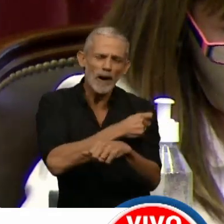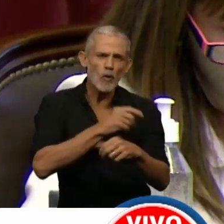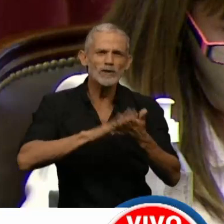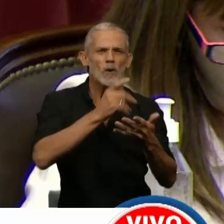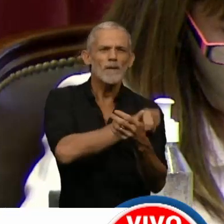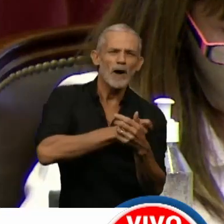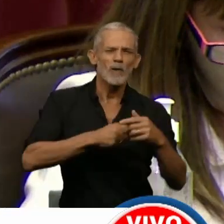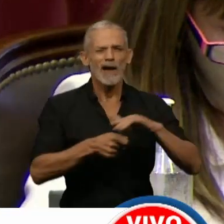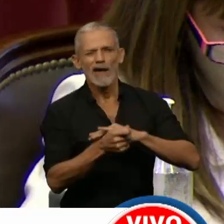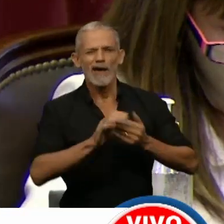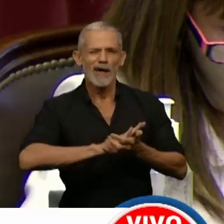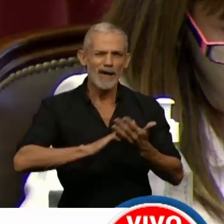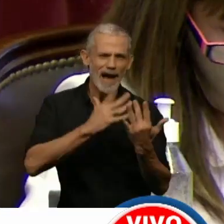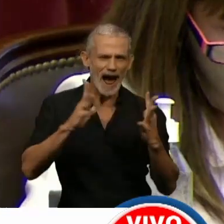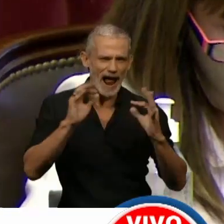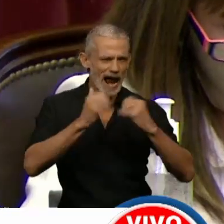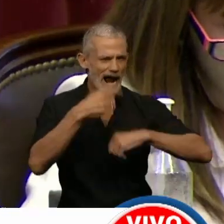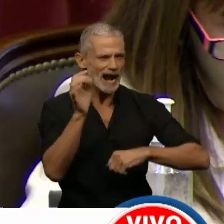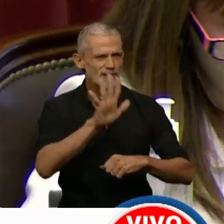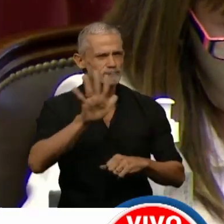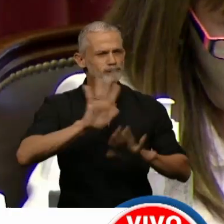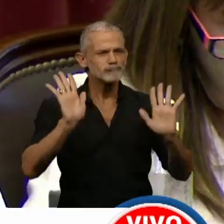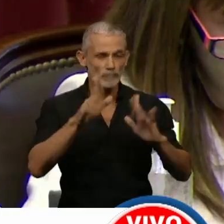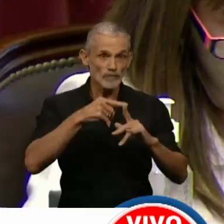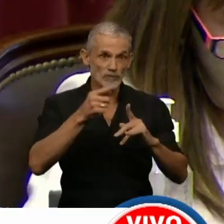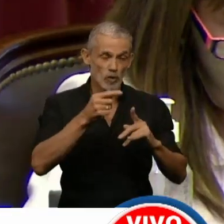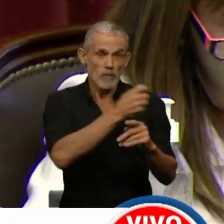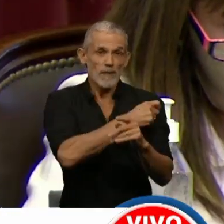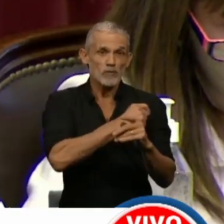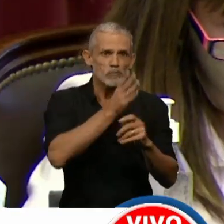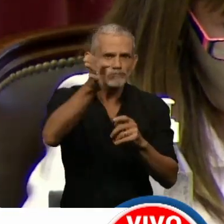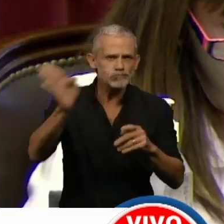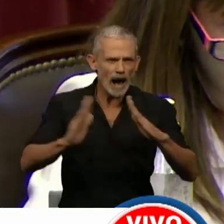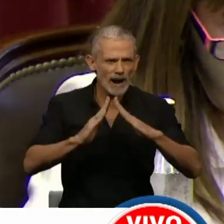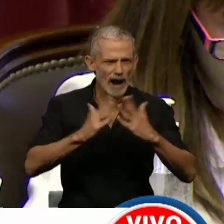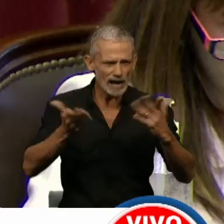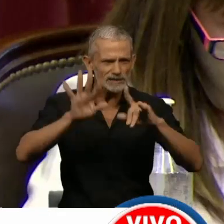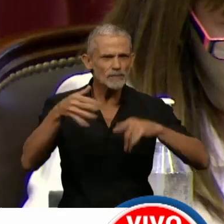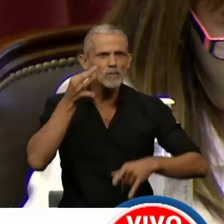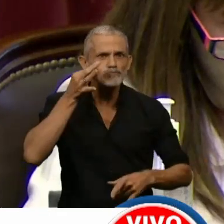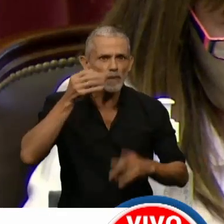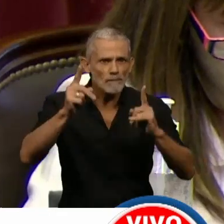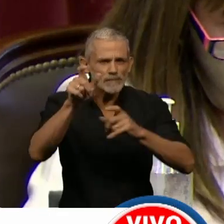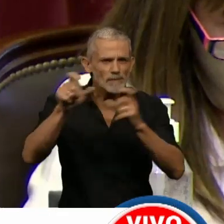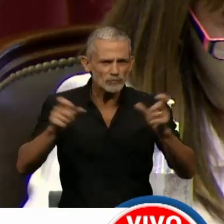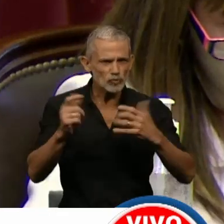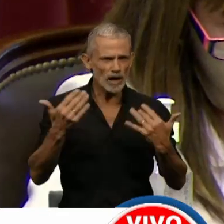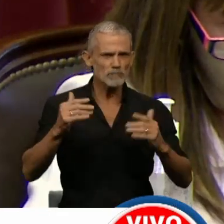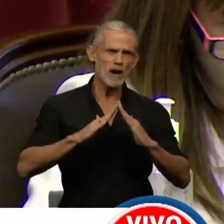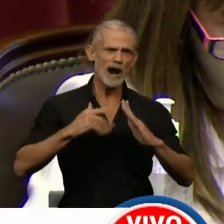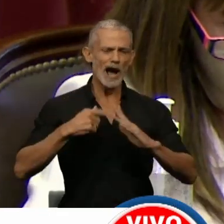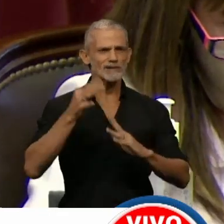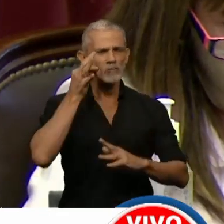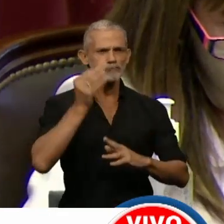de las vacunas irregulares, de los vacunatorios delivery que nos hemos enterado por el testimonio de los mismos que los recibieron.